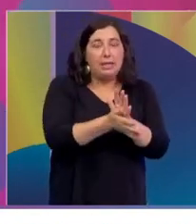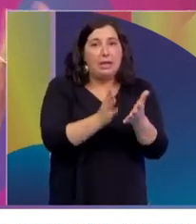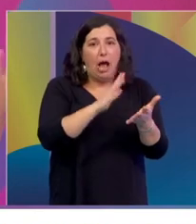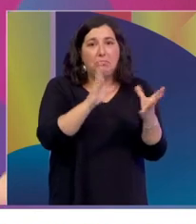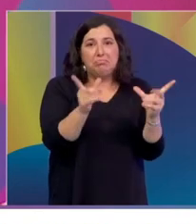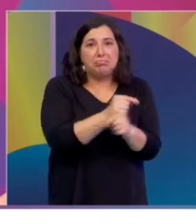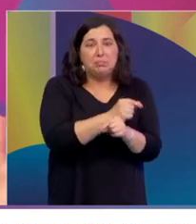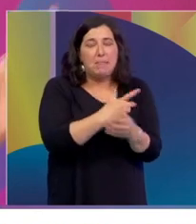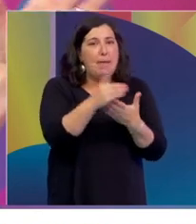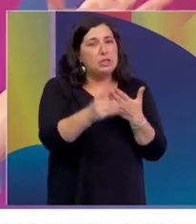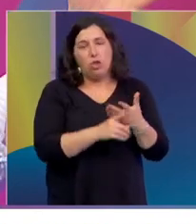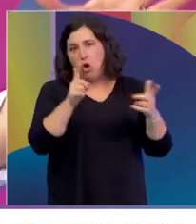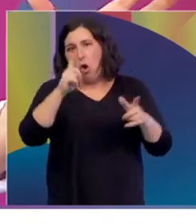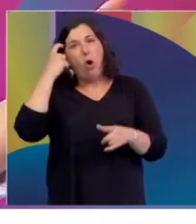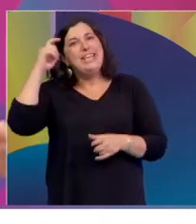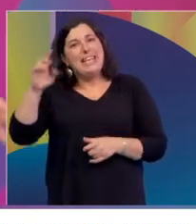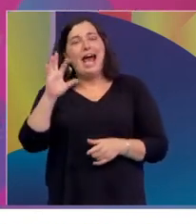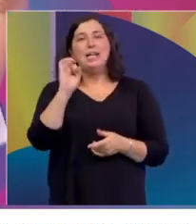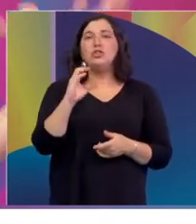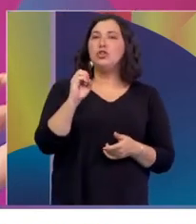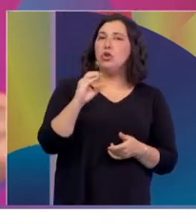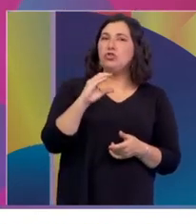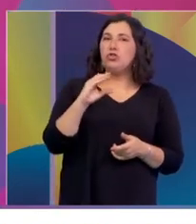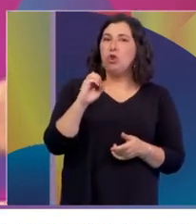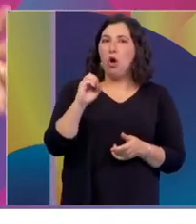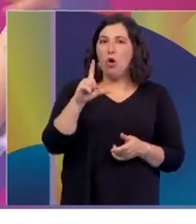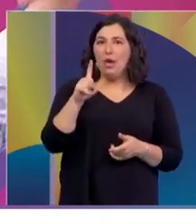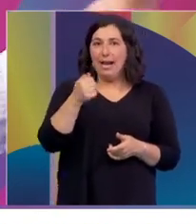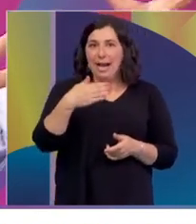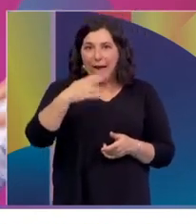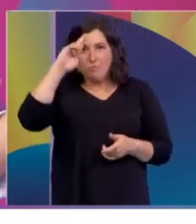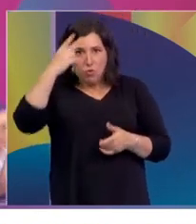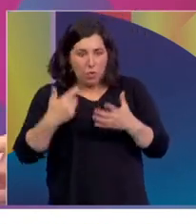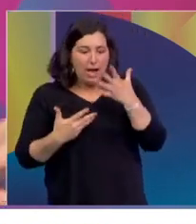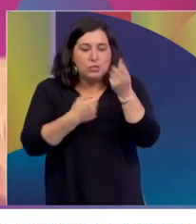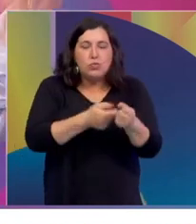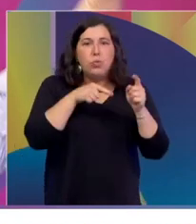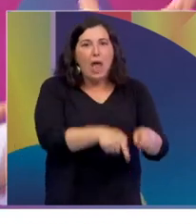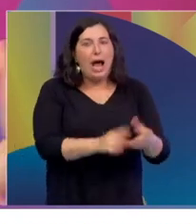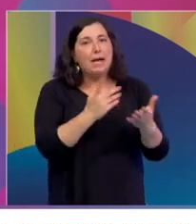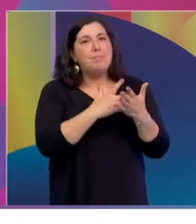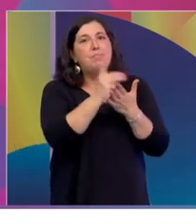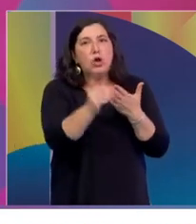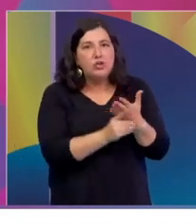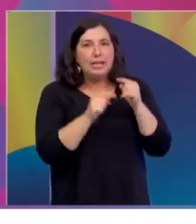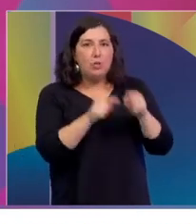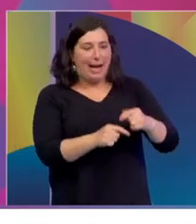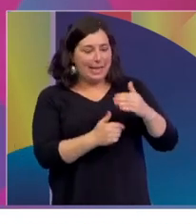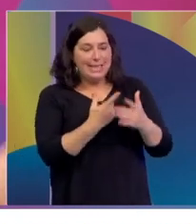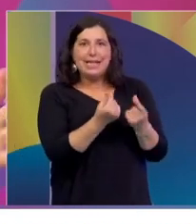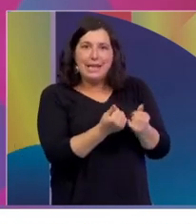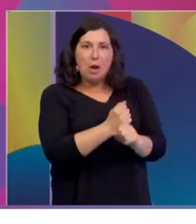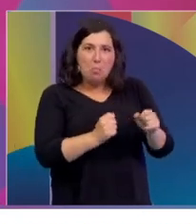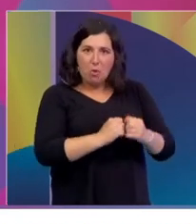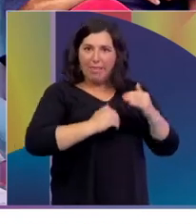apoyo de Social Lab Uruguay y vamos a estarla acompañando para trabajar en su proyecto y para ayudarle a que ese dinero realmente les permita potenciarse.